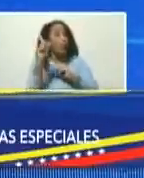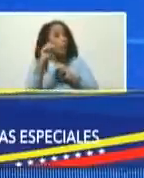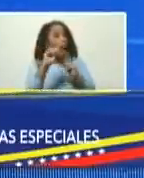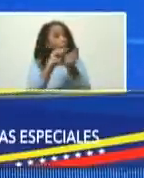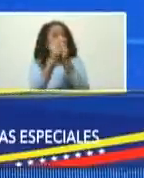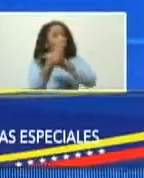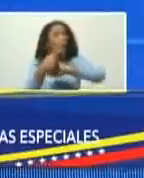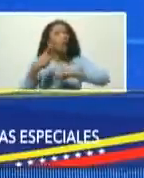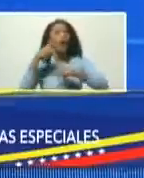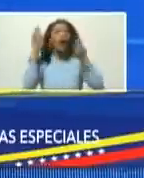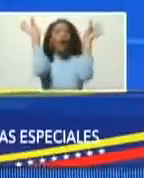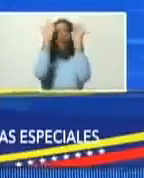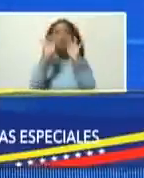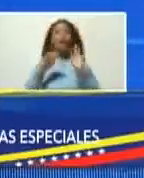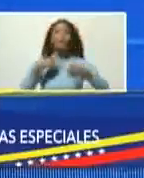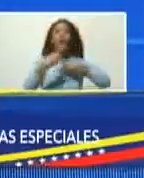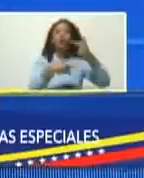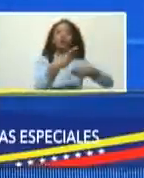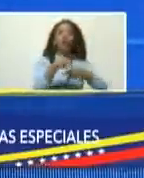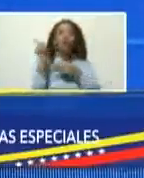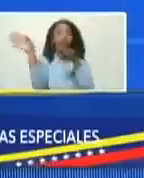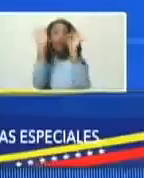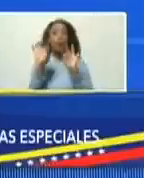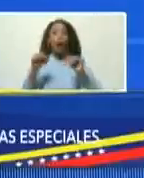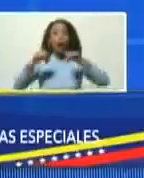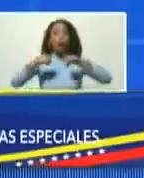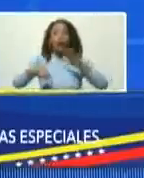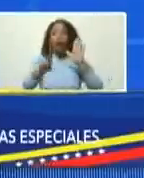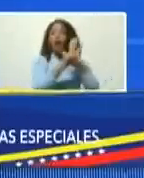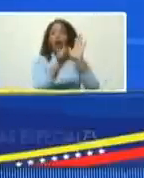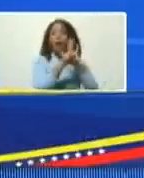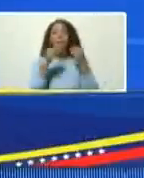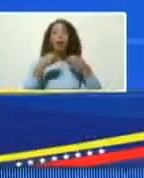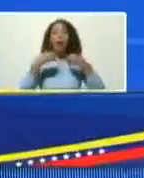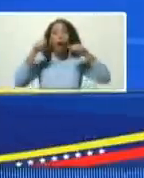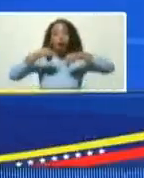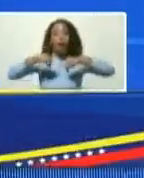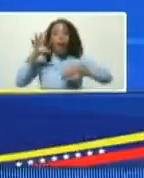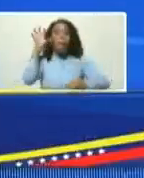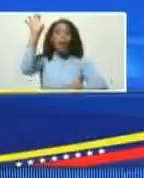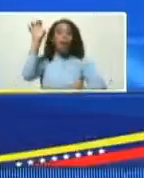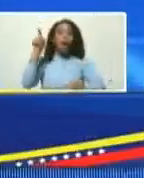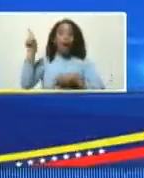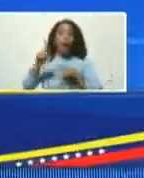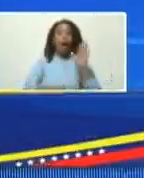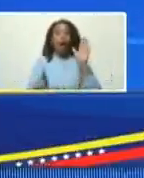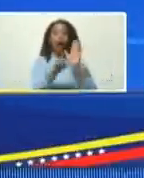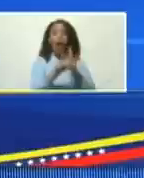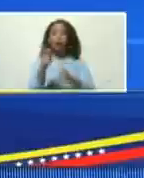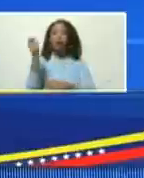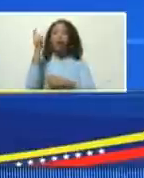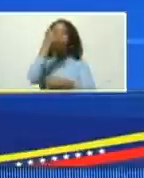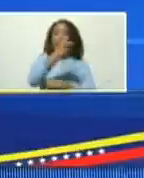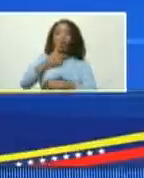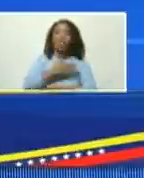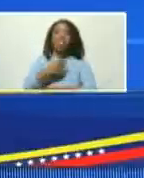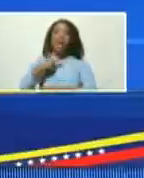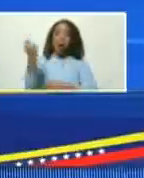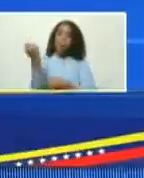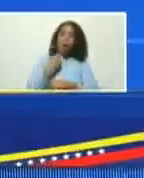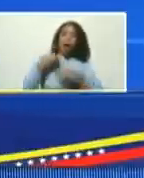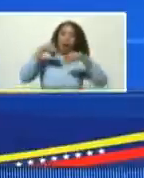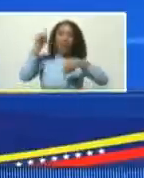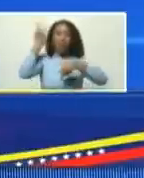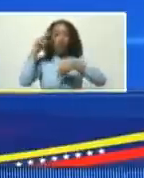cambio del modelo productivo. De tal manera que ahí está la ley para el país, ahí está la ley para los inversionistas, ahí está la ley para el